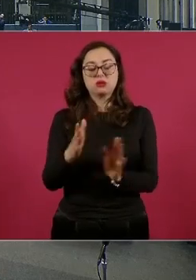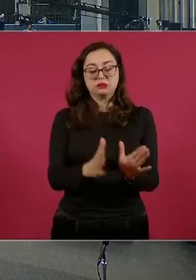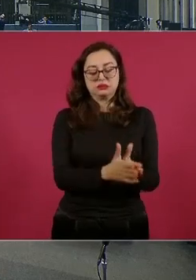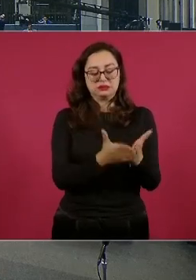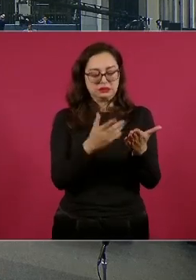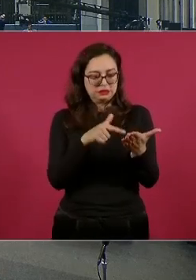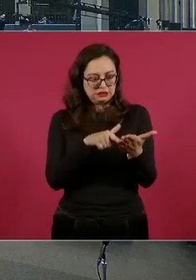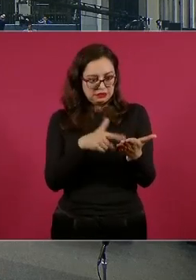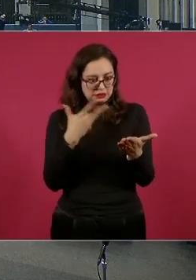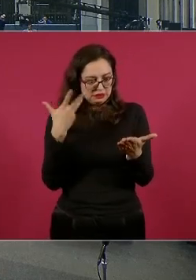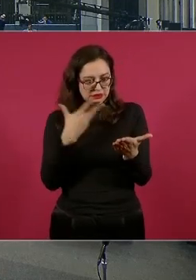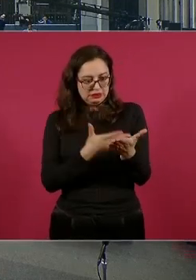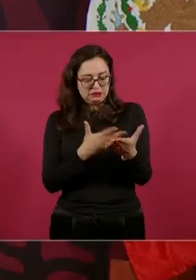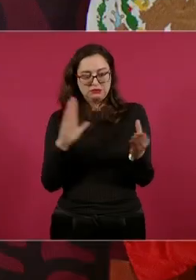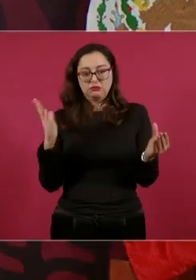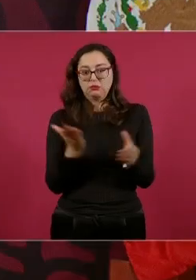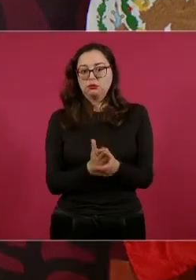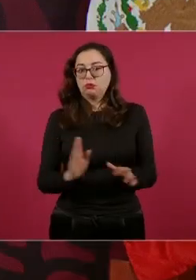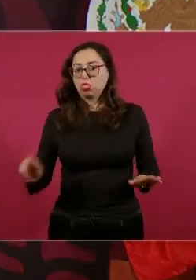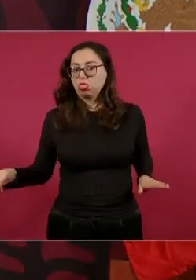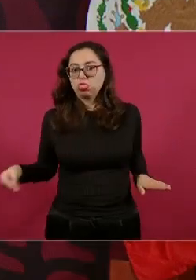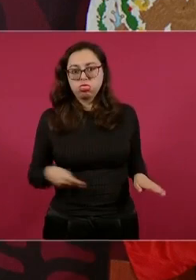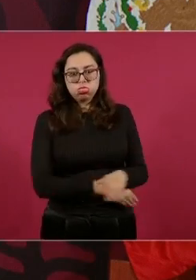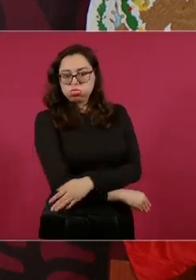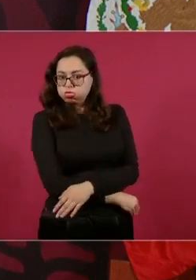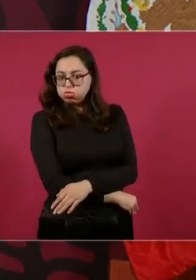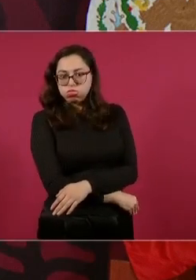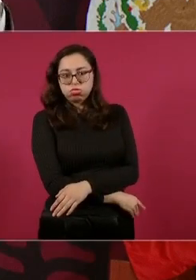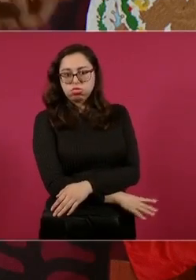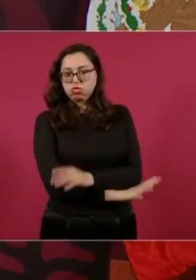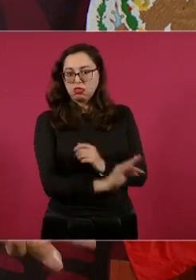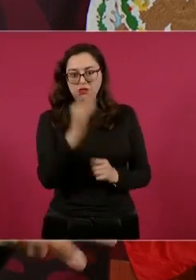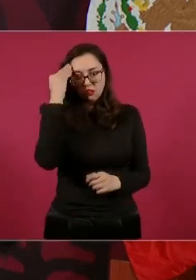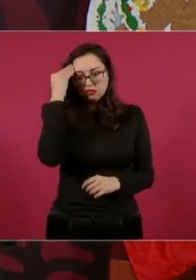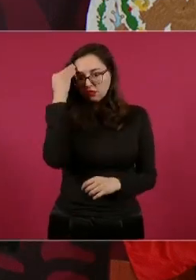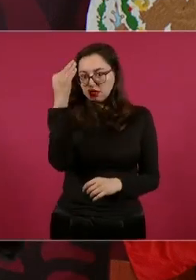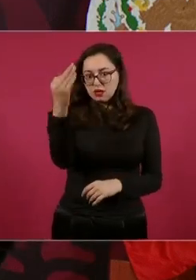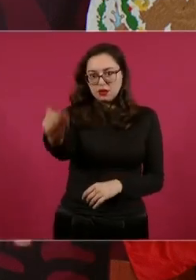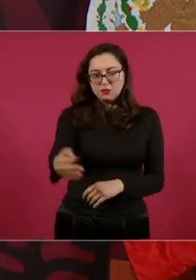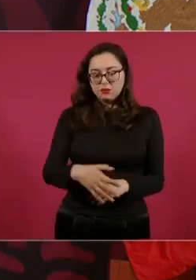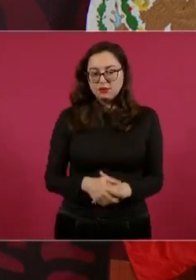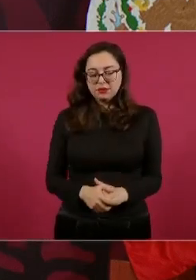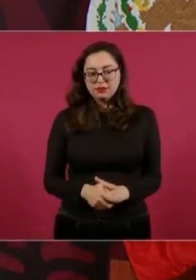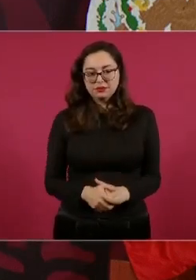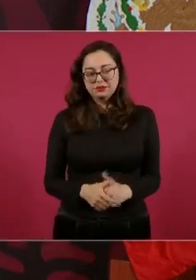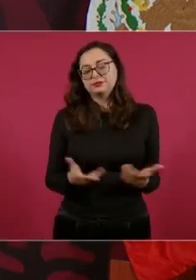todo desde luego deliberado,